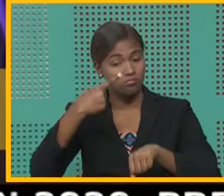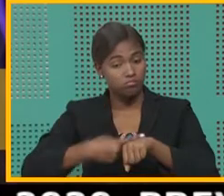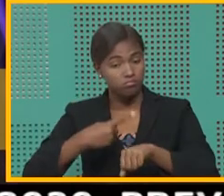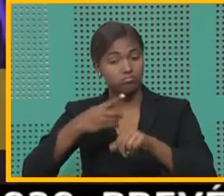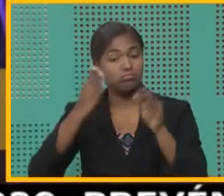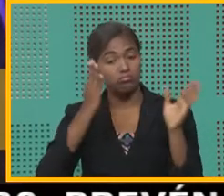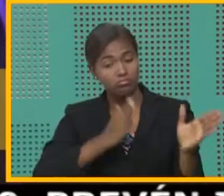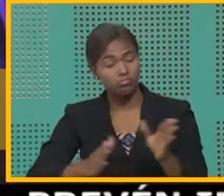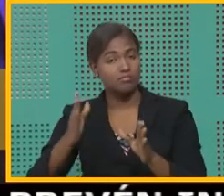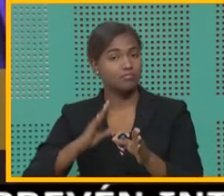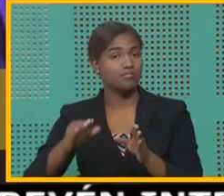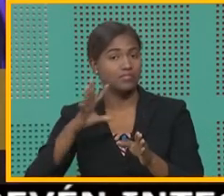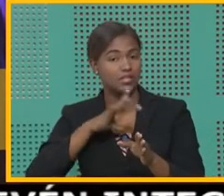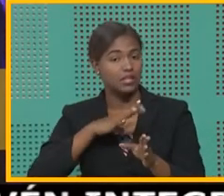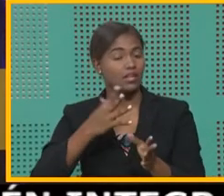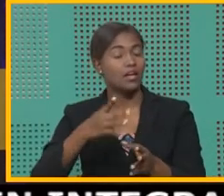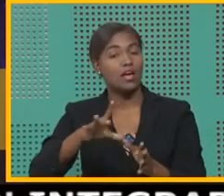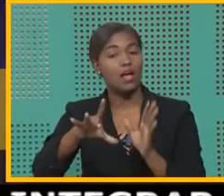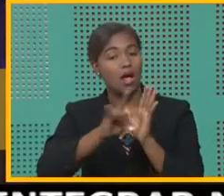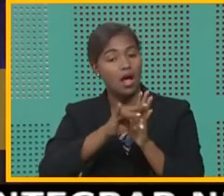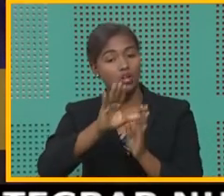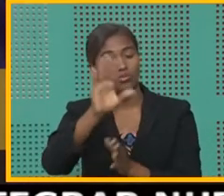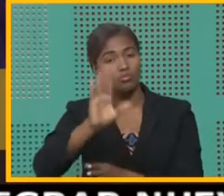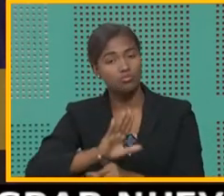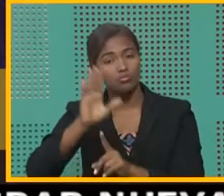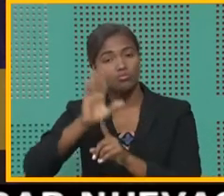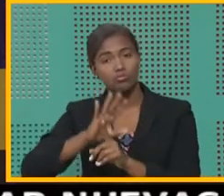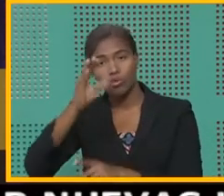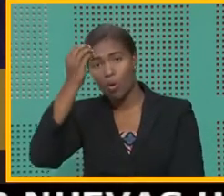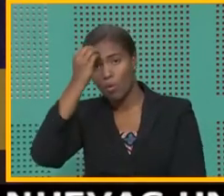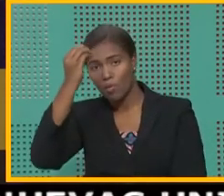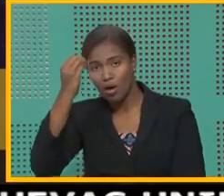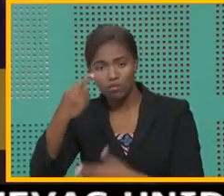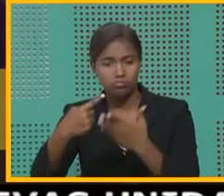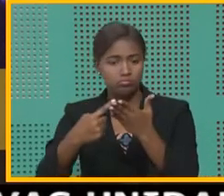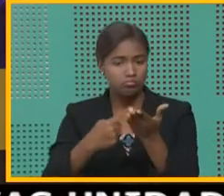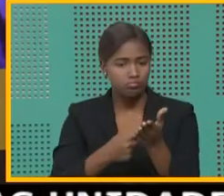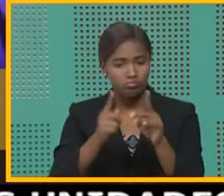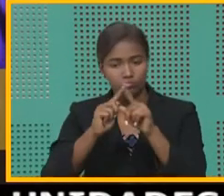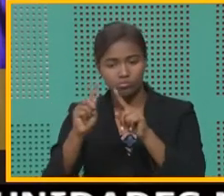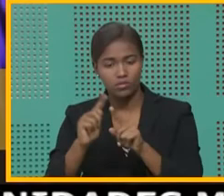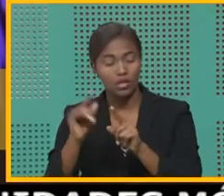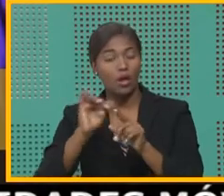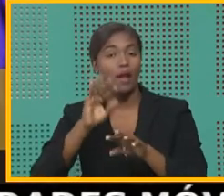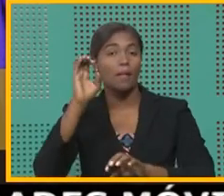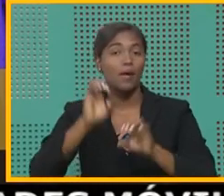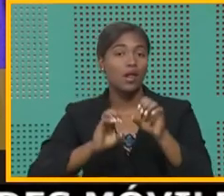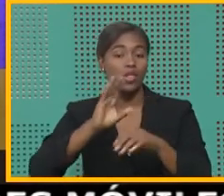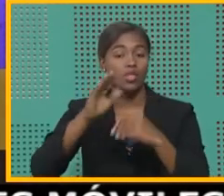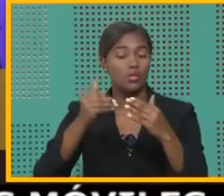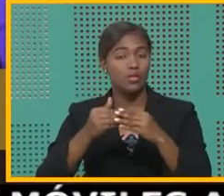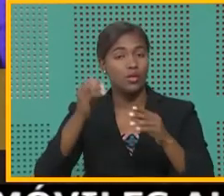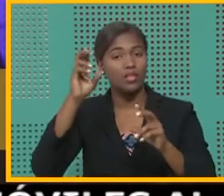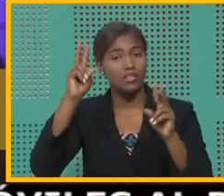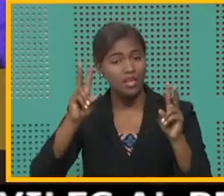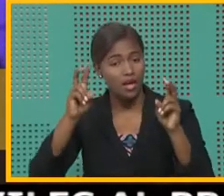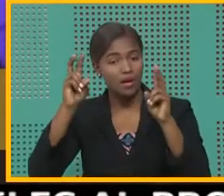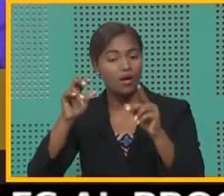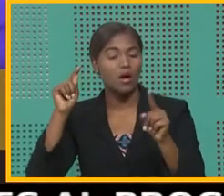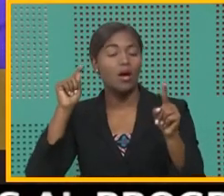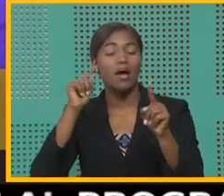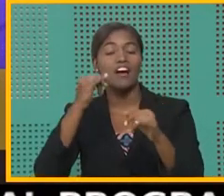muy ordenadamente emitieron sus opiniones, se realizaron las discusiones que tenían que hacer y se evaluaron todos los temas y finalmente